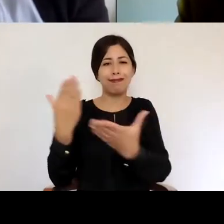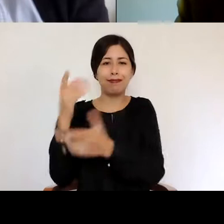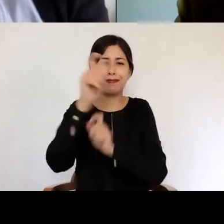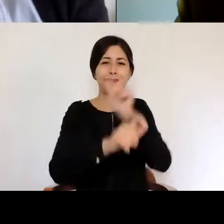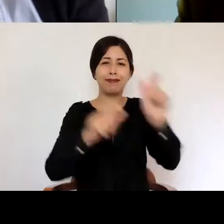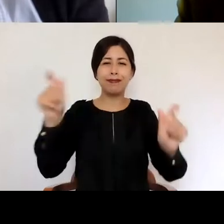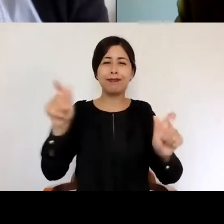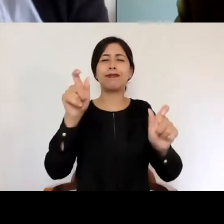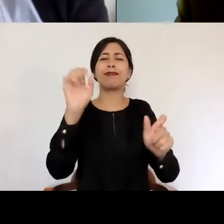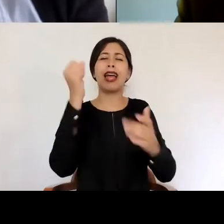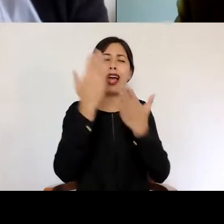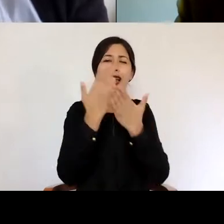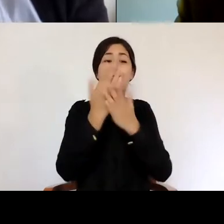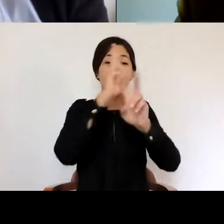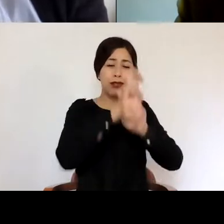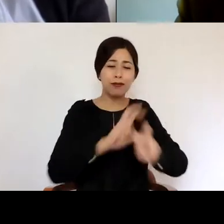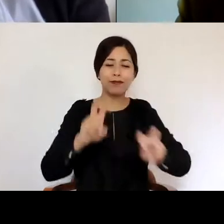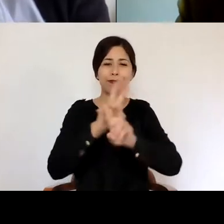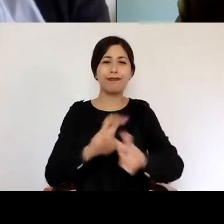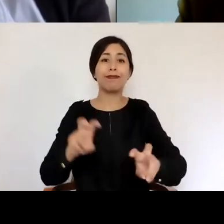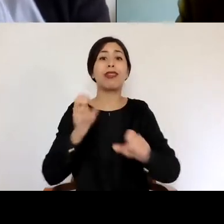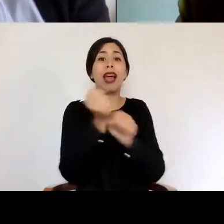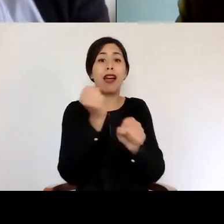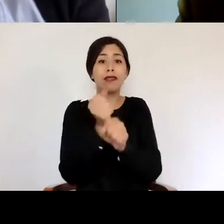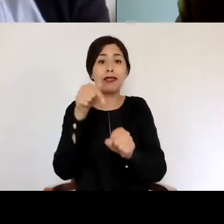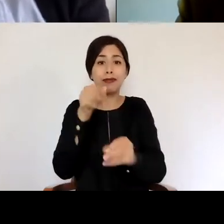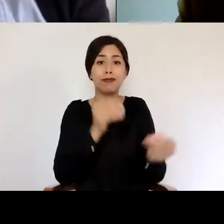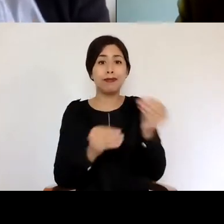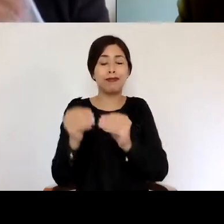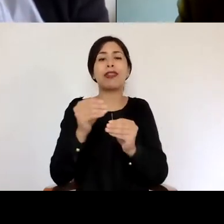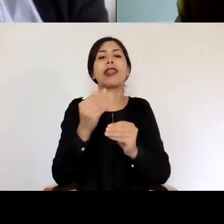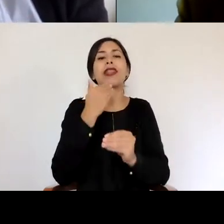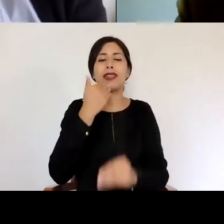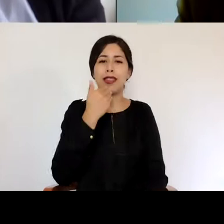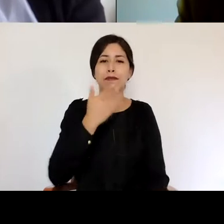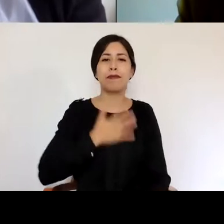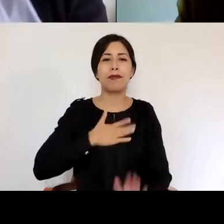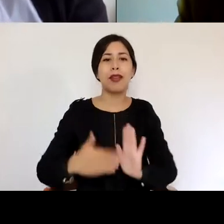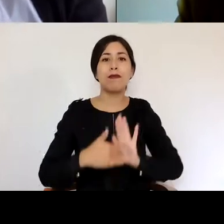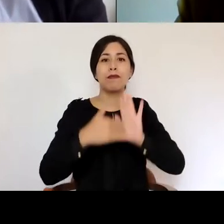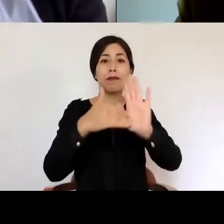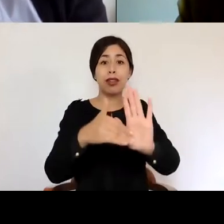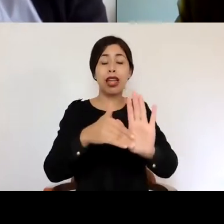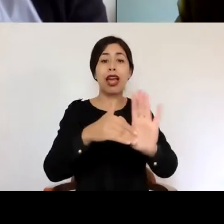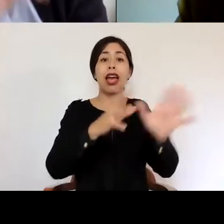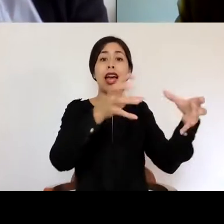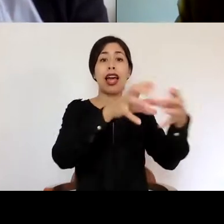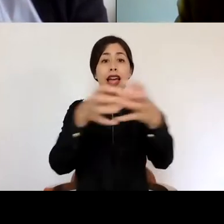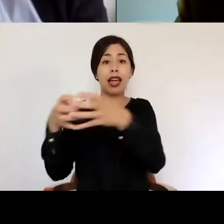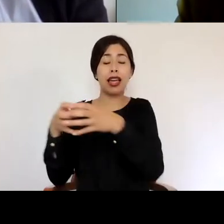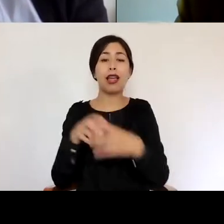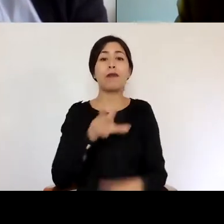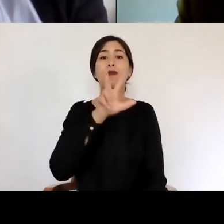investigadores e investigadoras que trabajaron en esta publicación, hoy queremos también presentar a los ocho equipos que serán parte de la